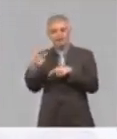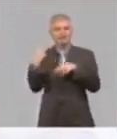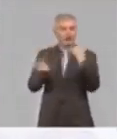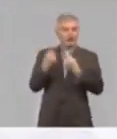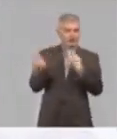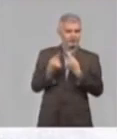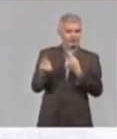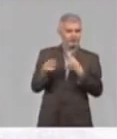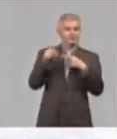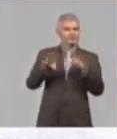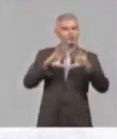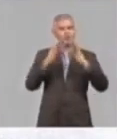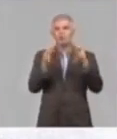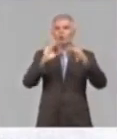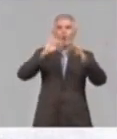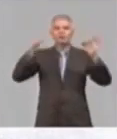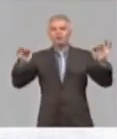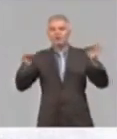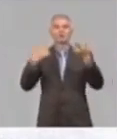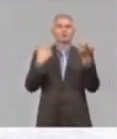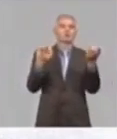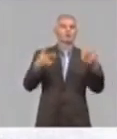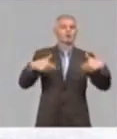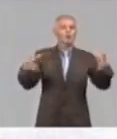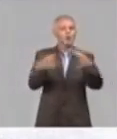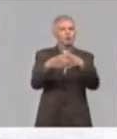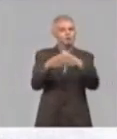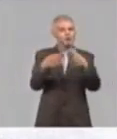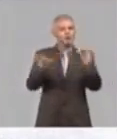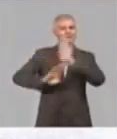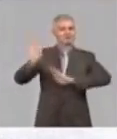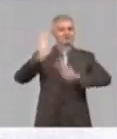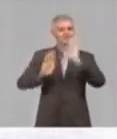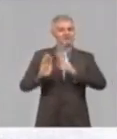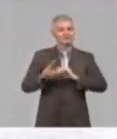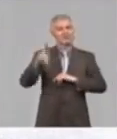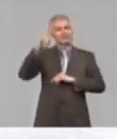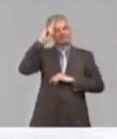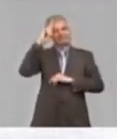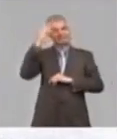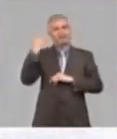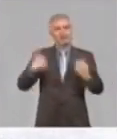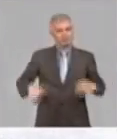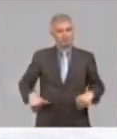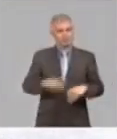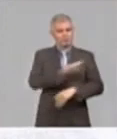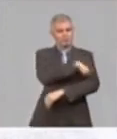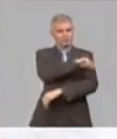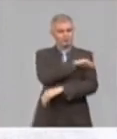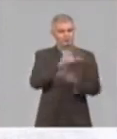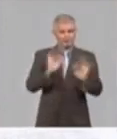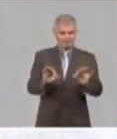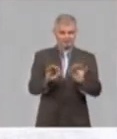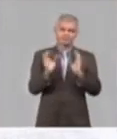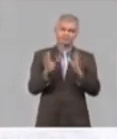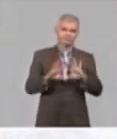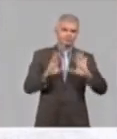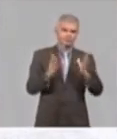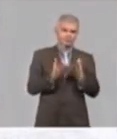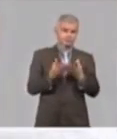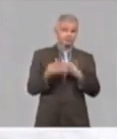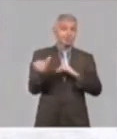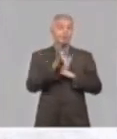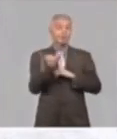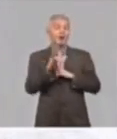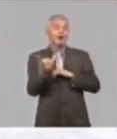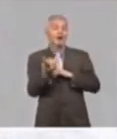de defensa y con los compañeros de salud pública. Y también se arrecian las medidas higiénico-sanitarias